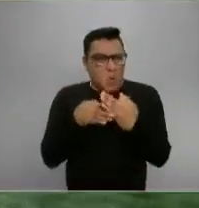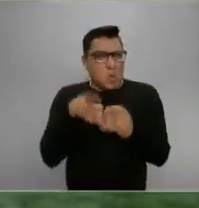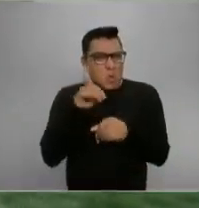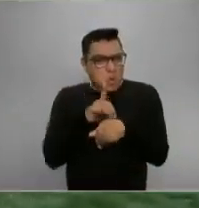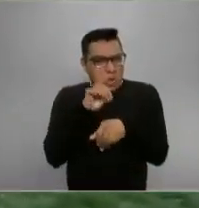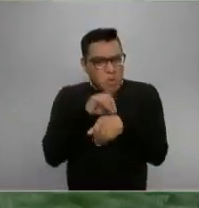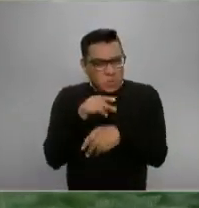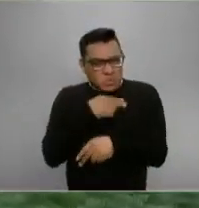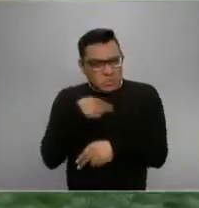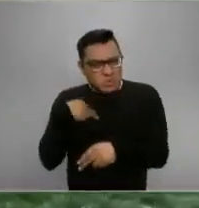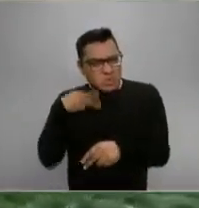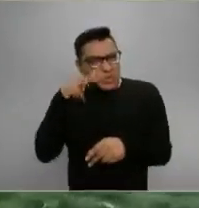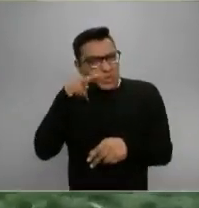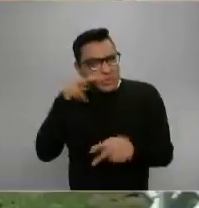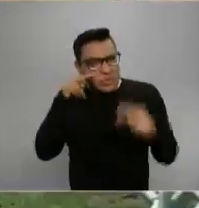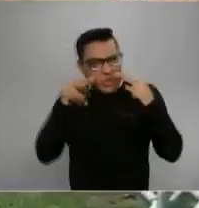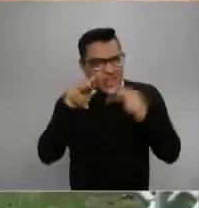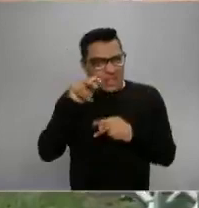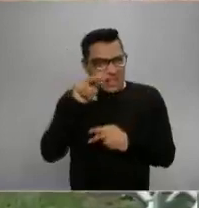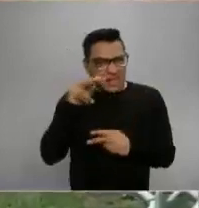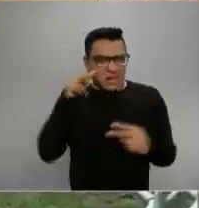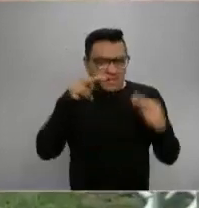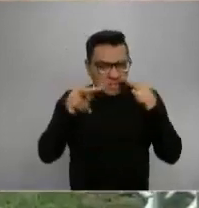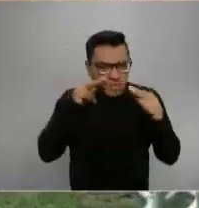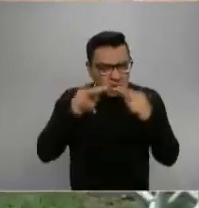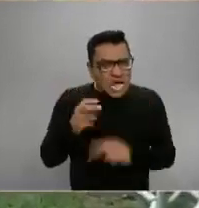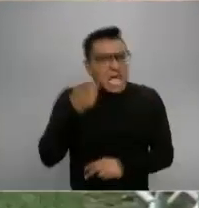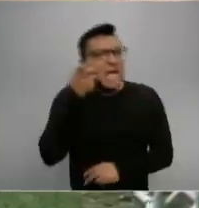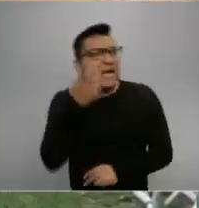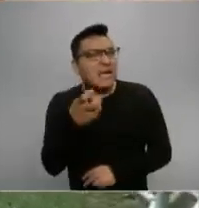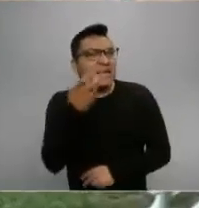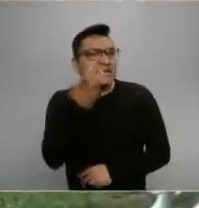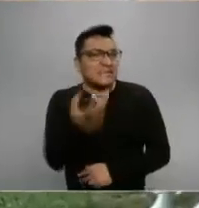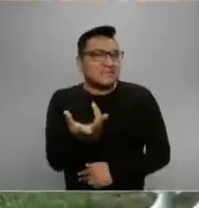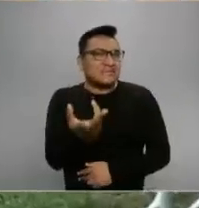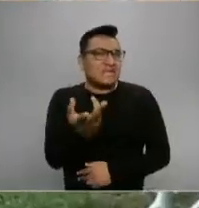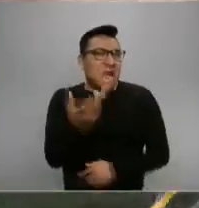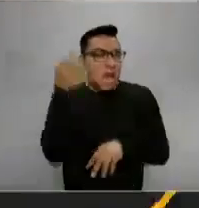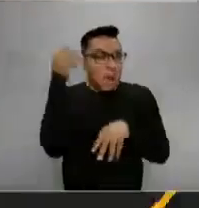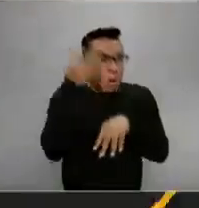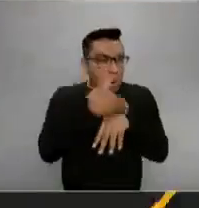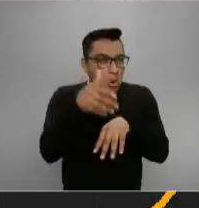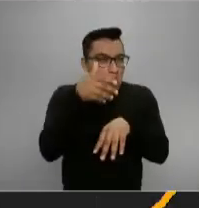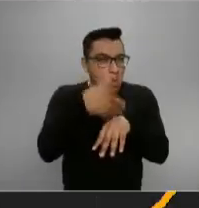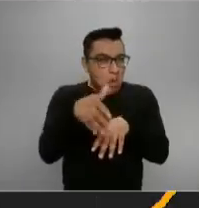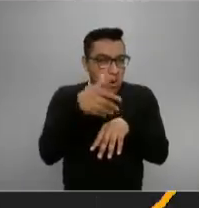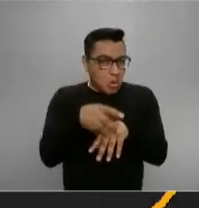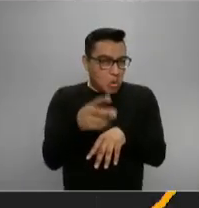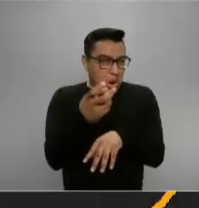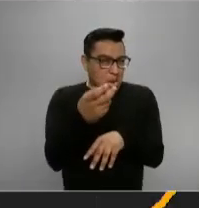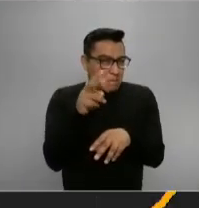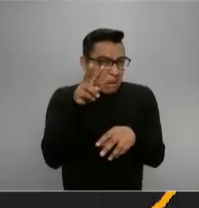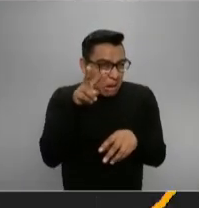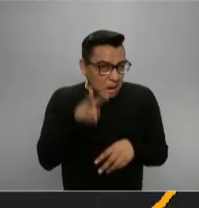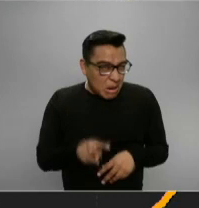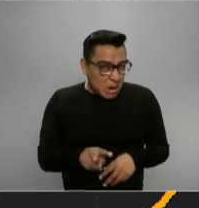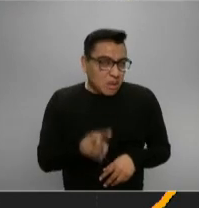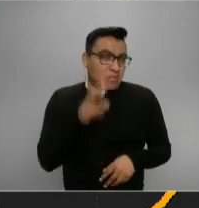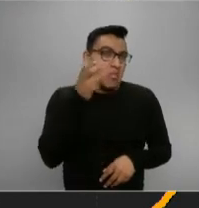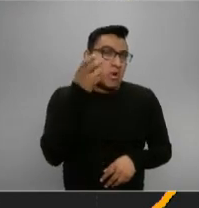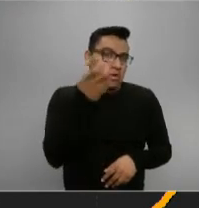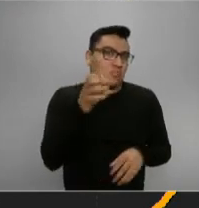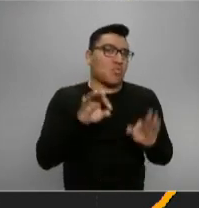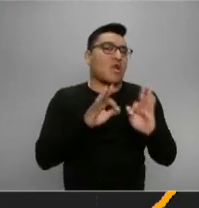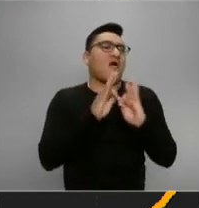ahí en la televisión no es en realidad el número y, por lo tanto, por